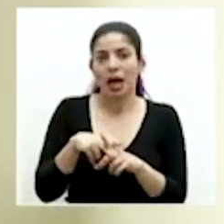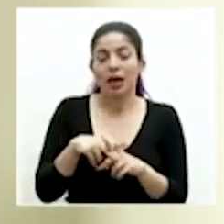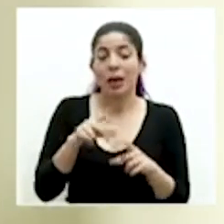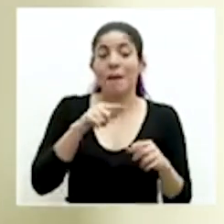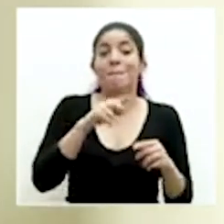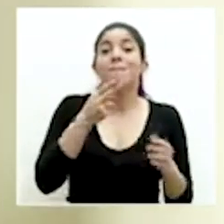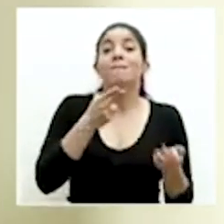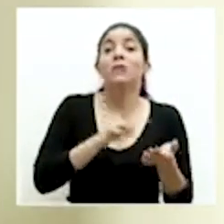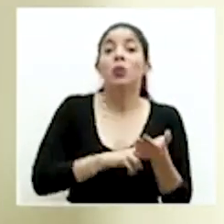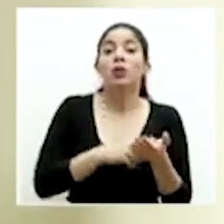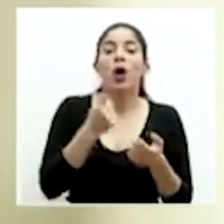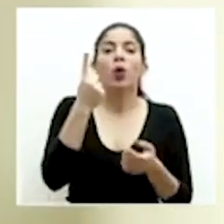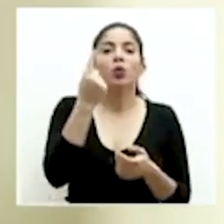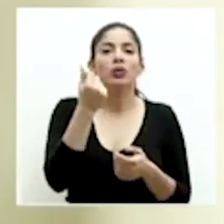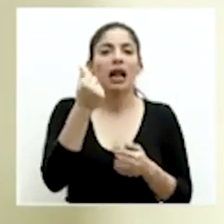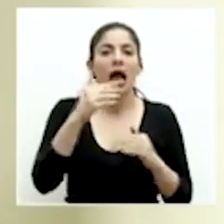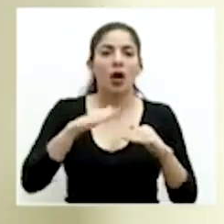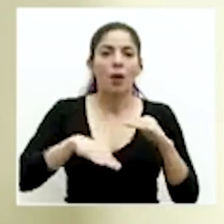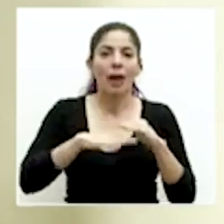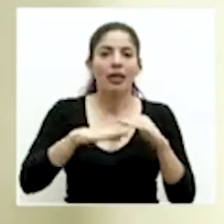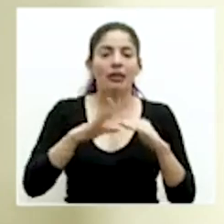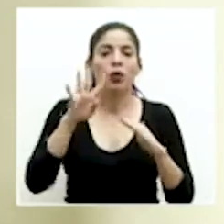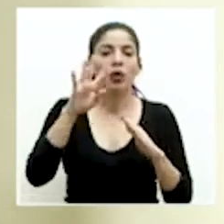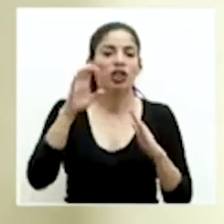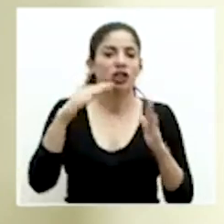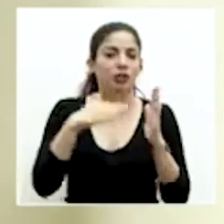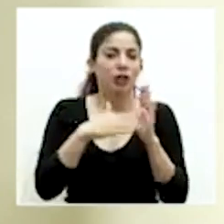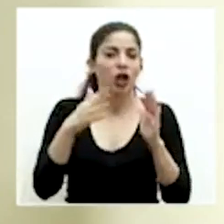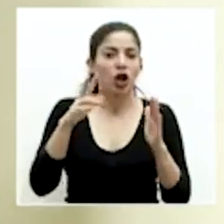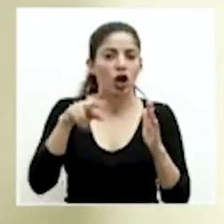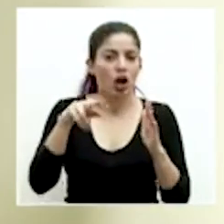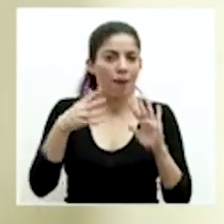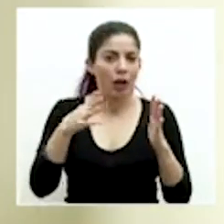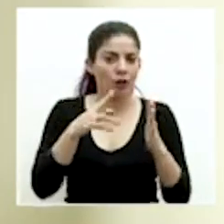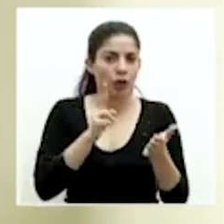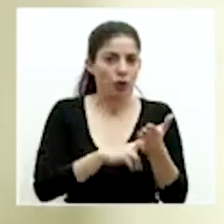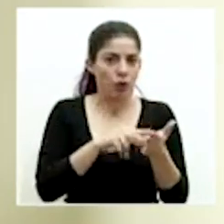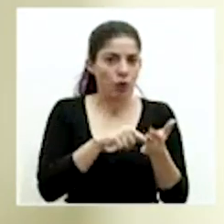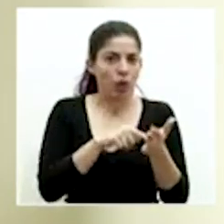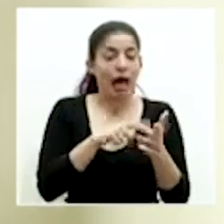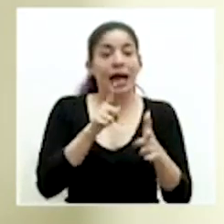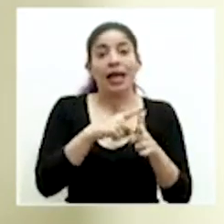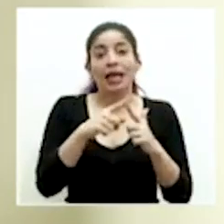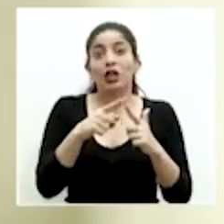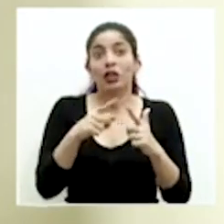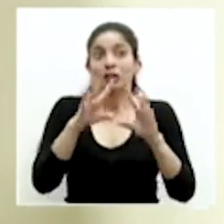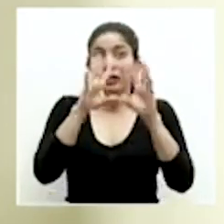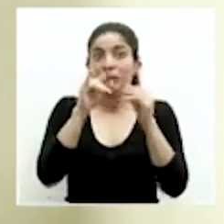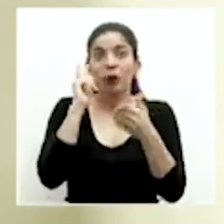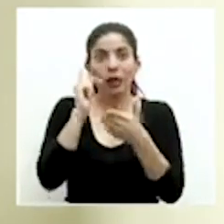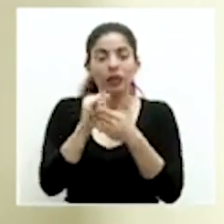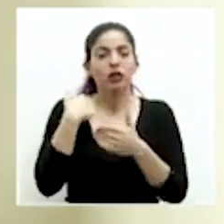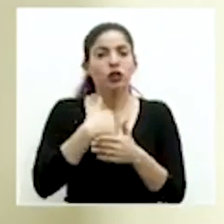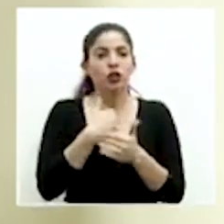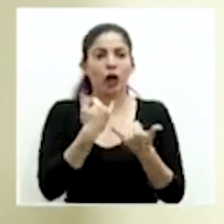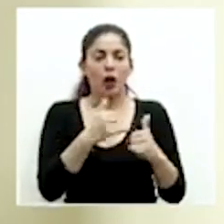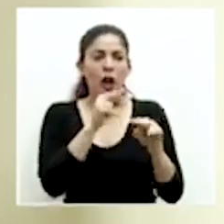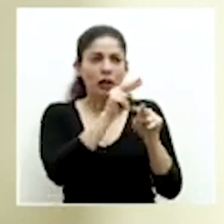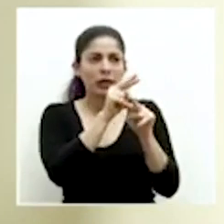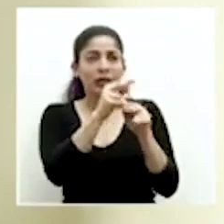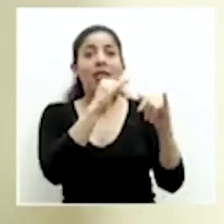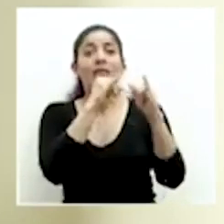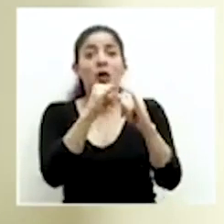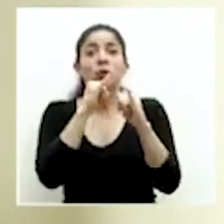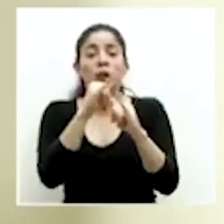tienen justamente el salario base que son más de 400 mil colones así que en esto pues estamos totalmente vigilantes de las denuncias